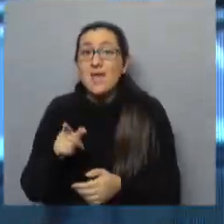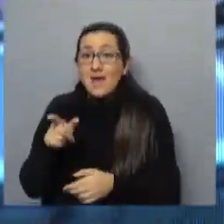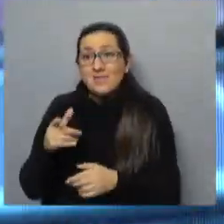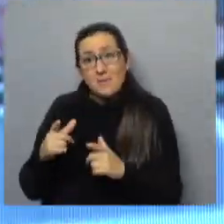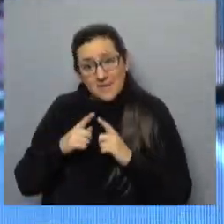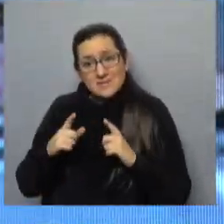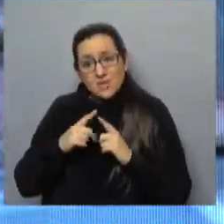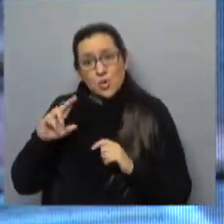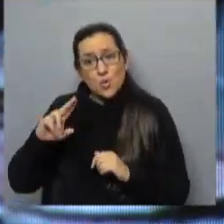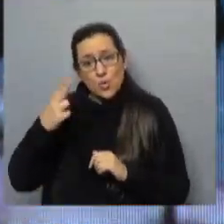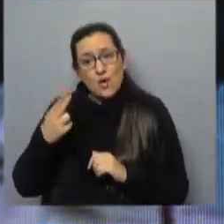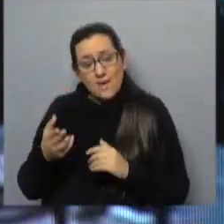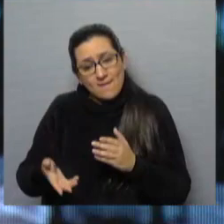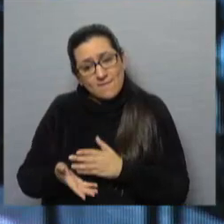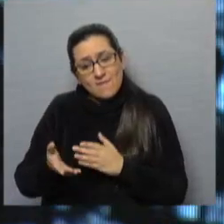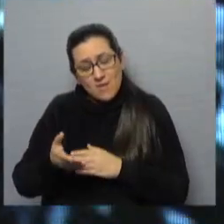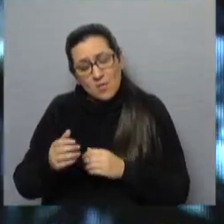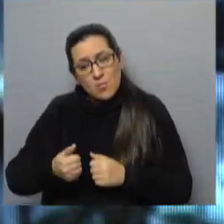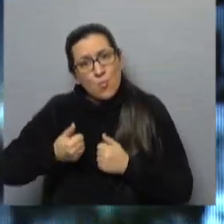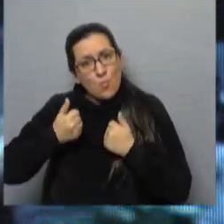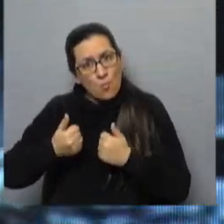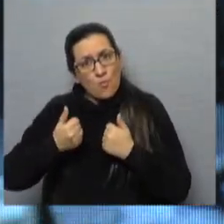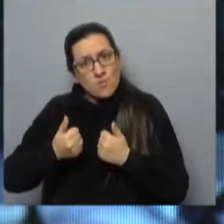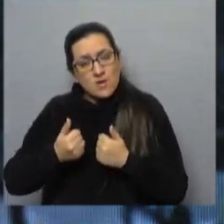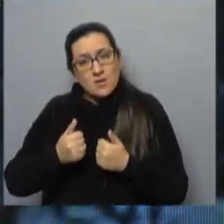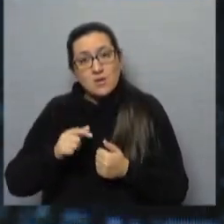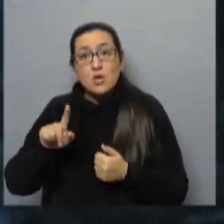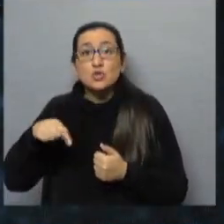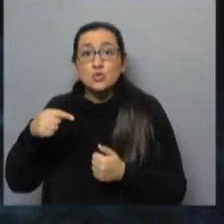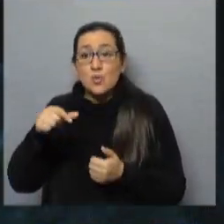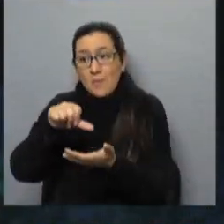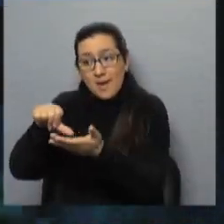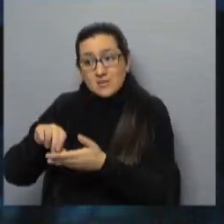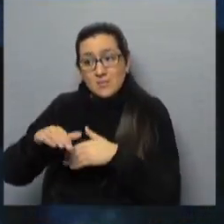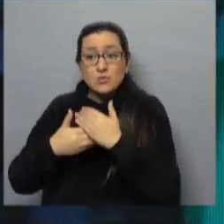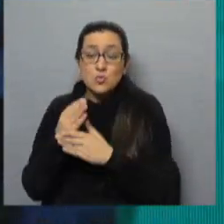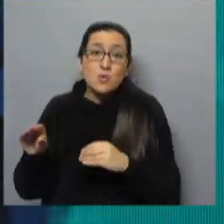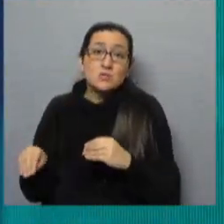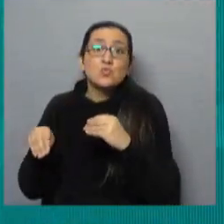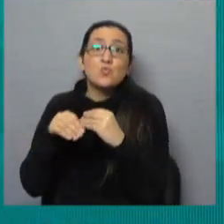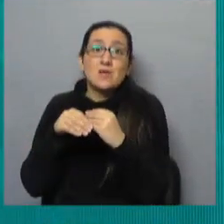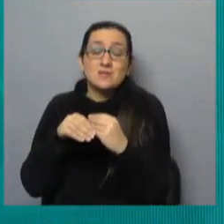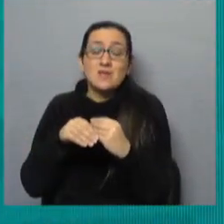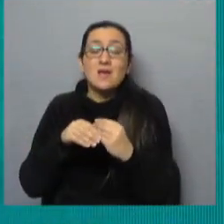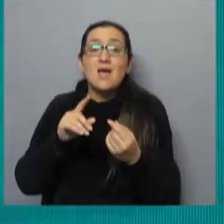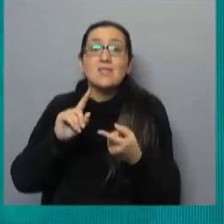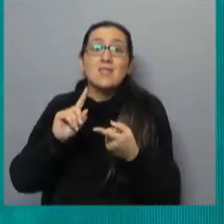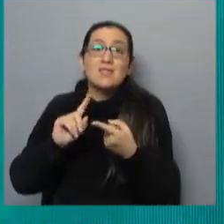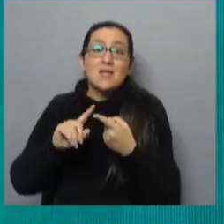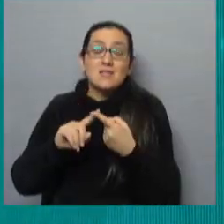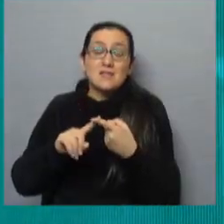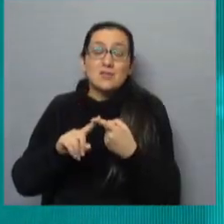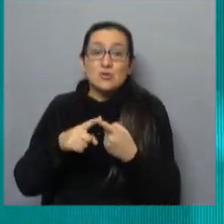Que en definitiva Uruguay apunta y el resto de los países del Mercosur terminen sumándose a lo que puede llegar a ser este Tratado de Libre Comercio con China.